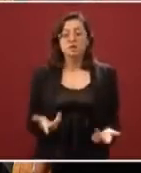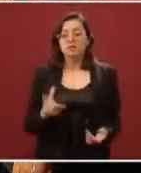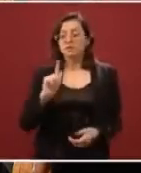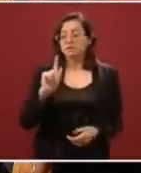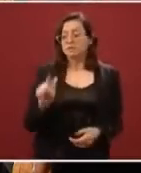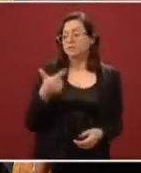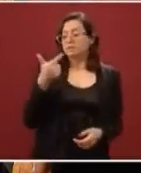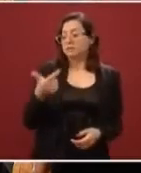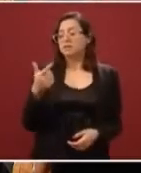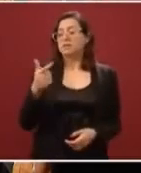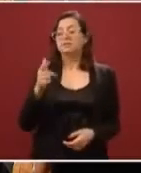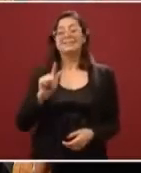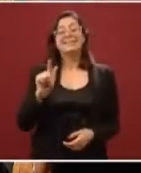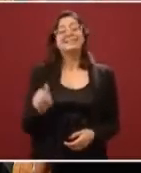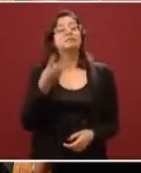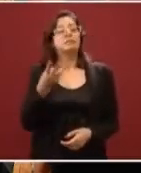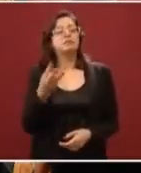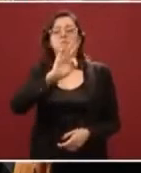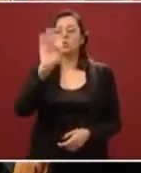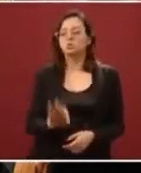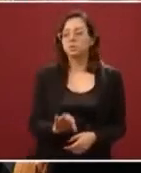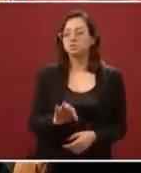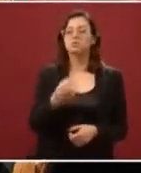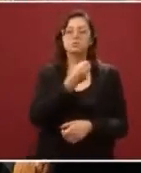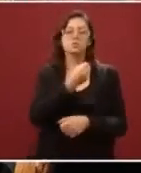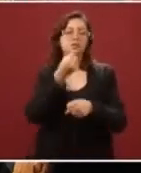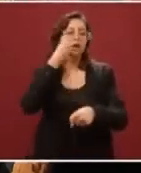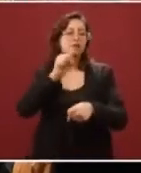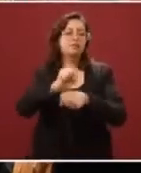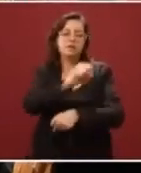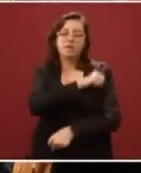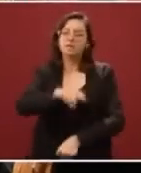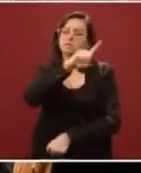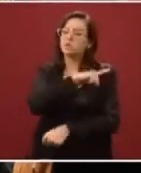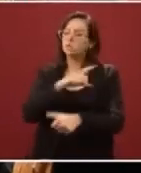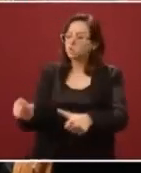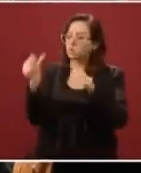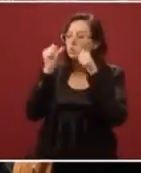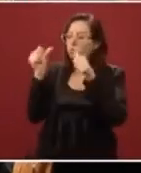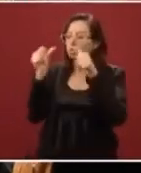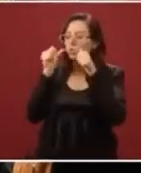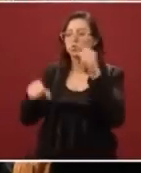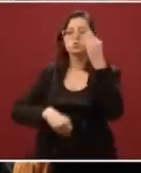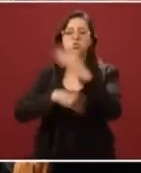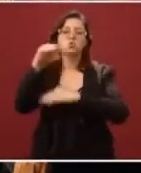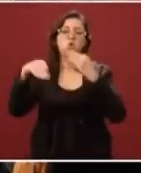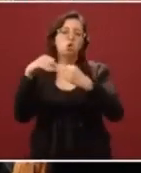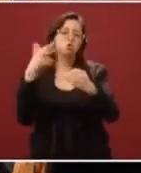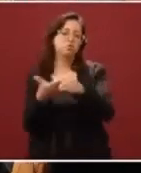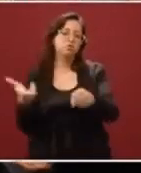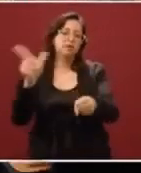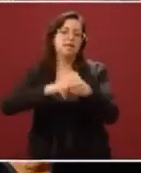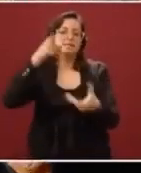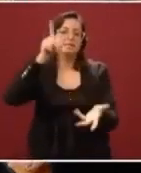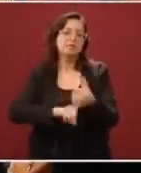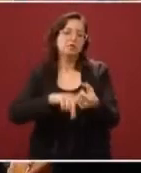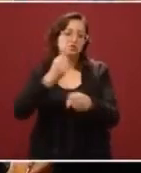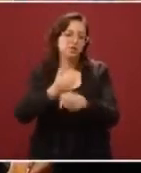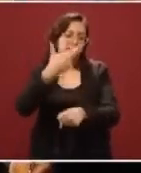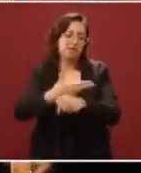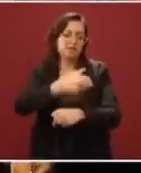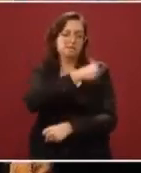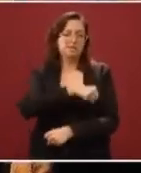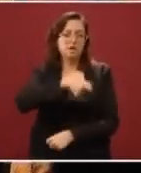73 por ciento, y esto lógicamente es a nivel nacional, es decir, en todos los hospitales que pertenecen a la Secretaría de Salud. Y el segundo